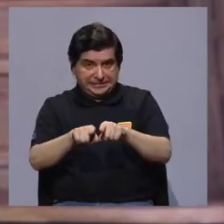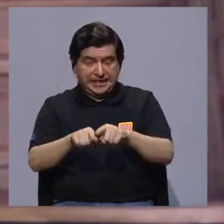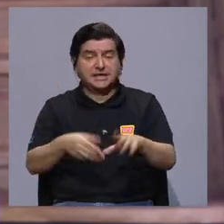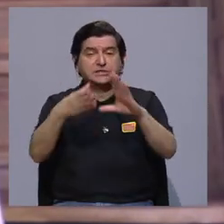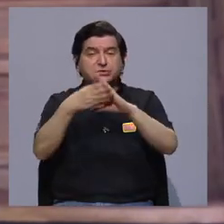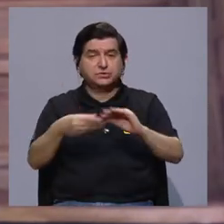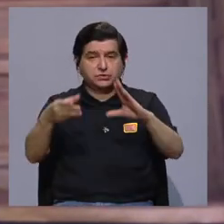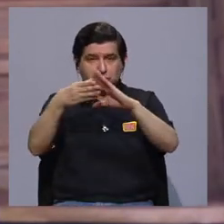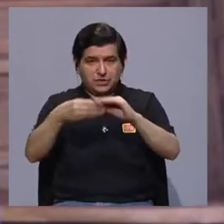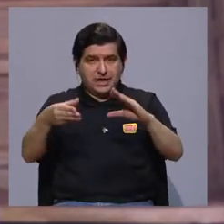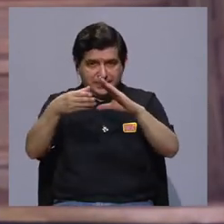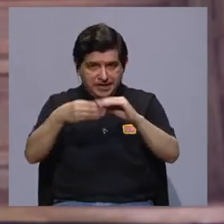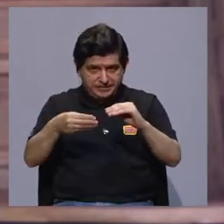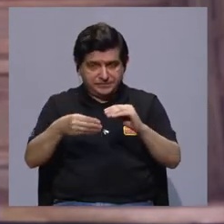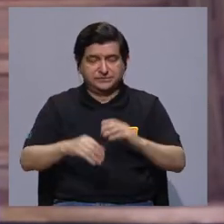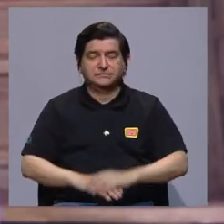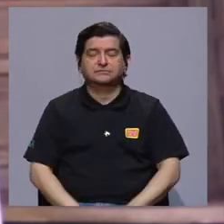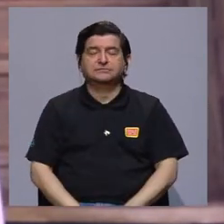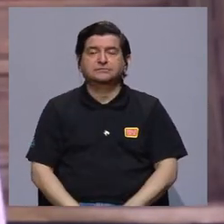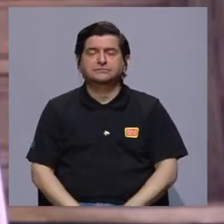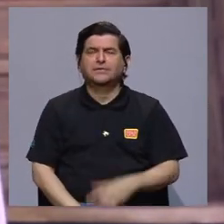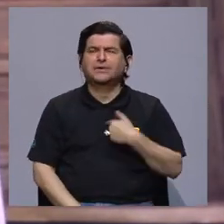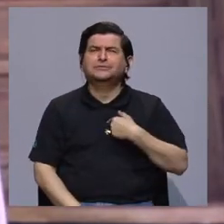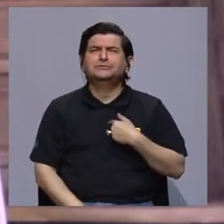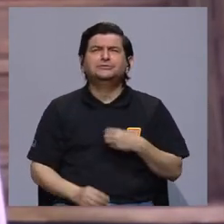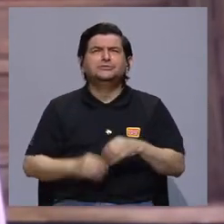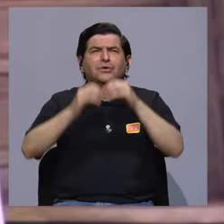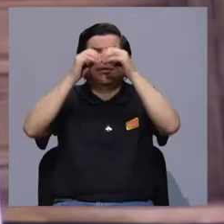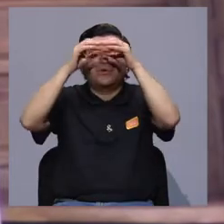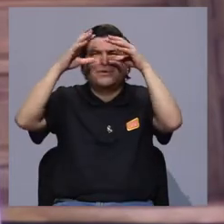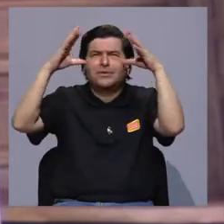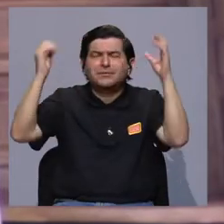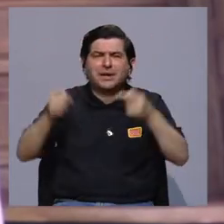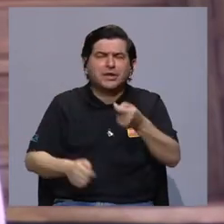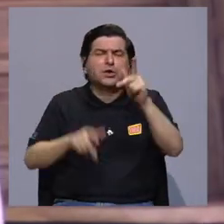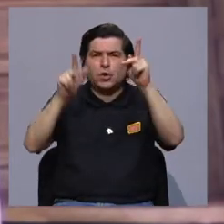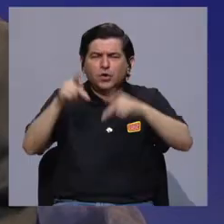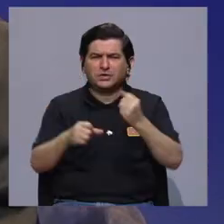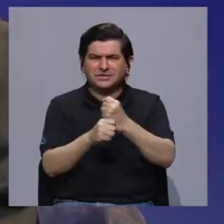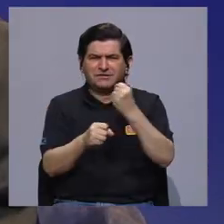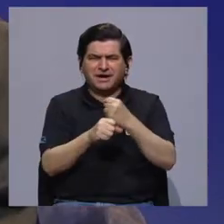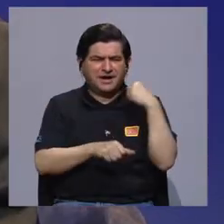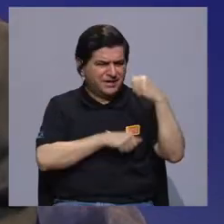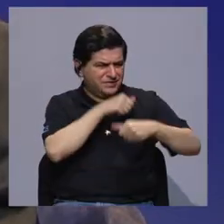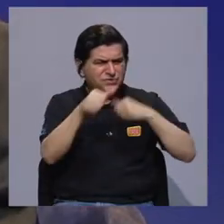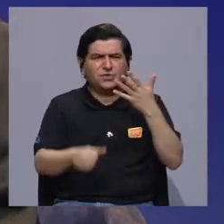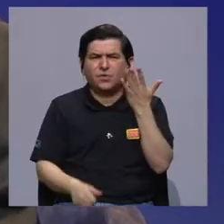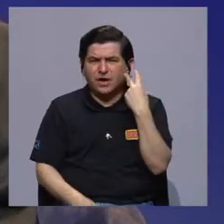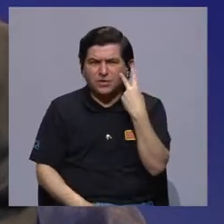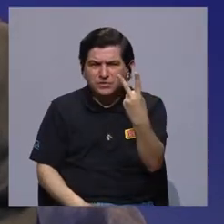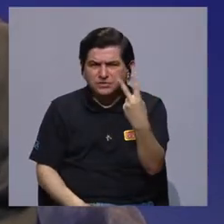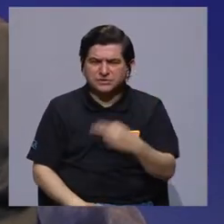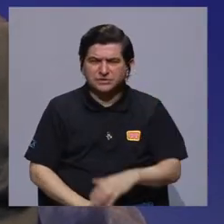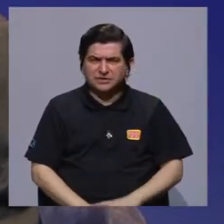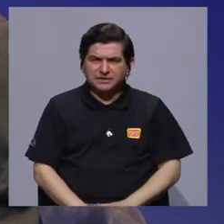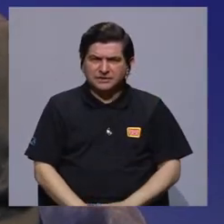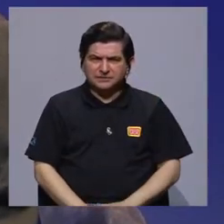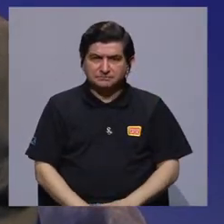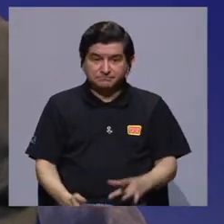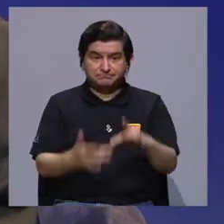narrativas audiovisuales. Yo me imagino que hay muy poca gente trabajando en antropología audiovisual,